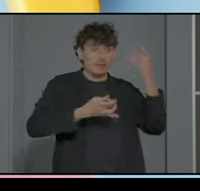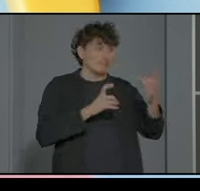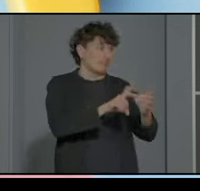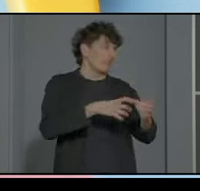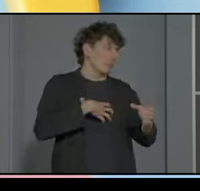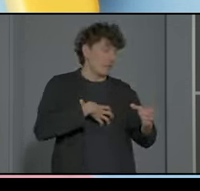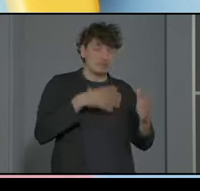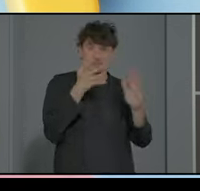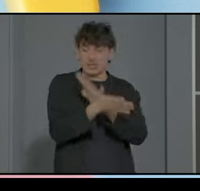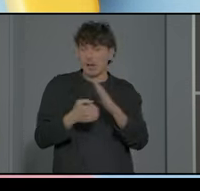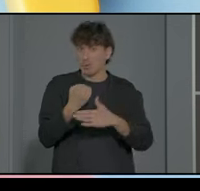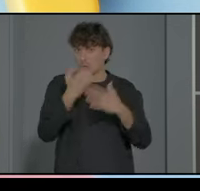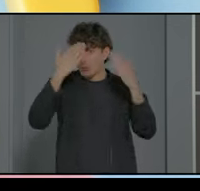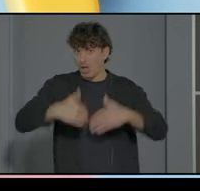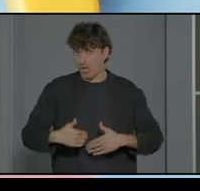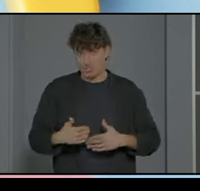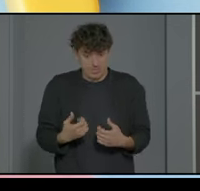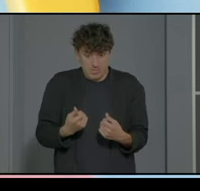proveerlos nada más